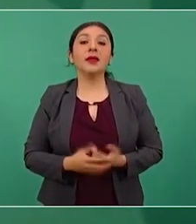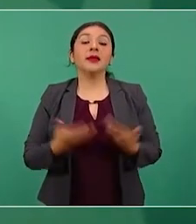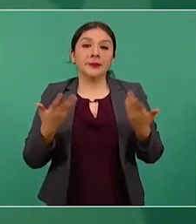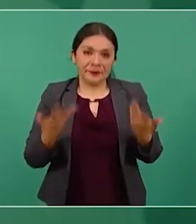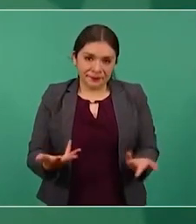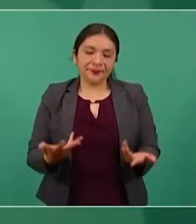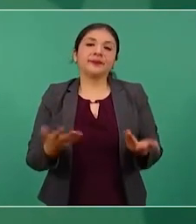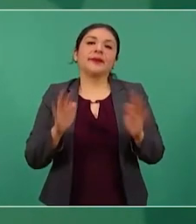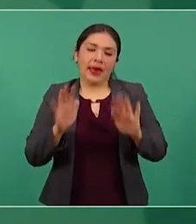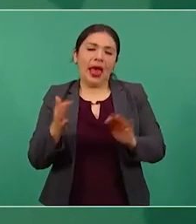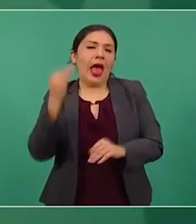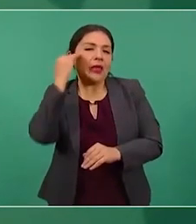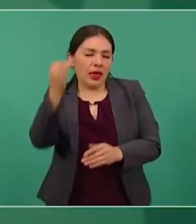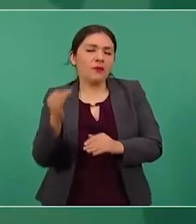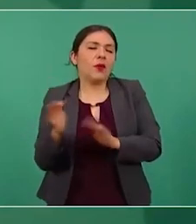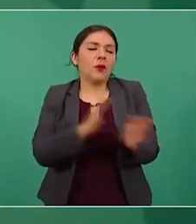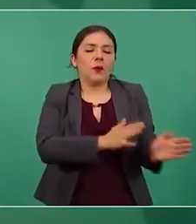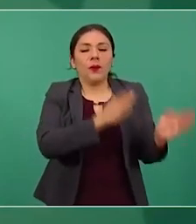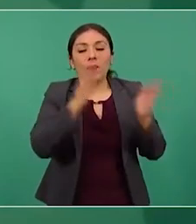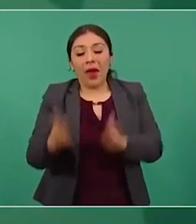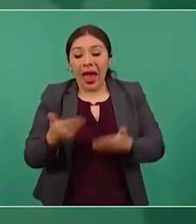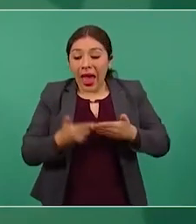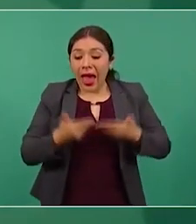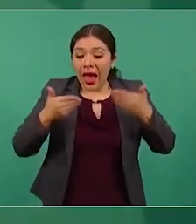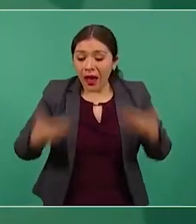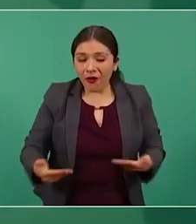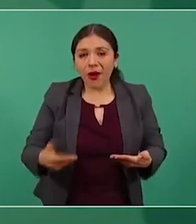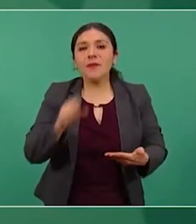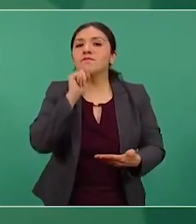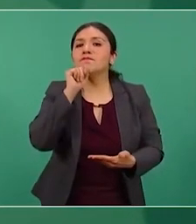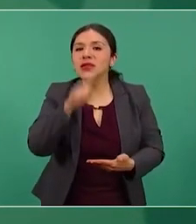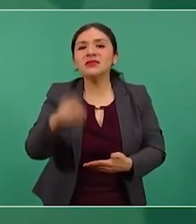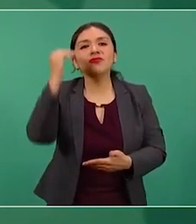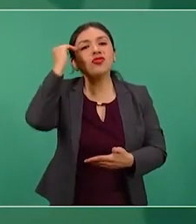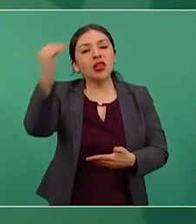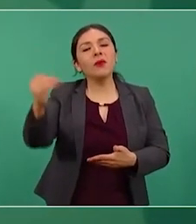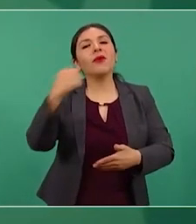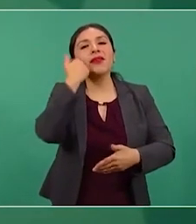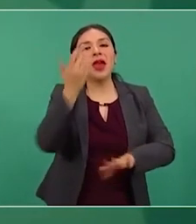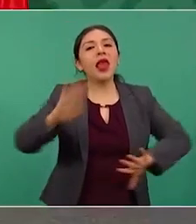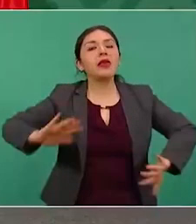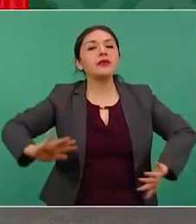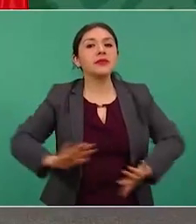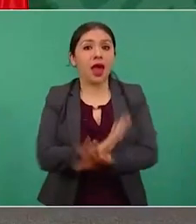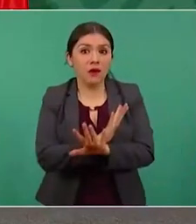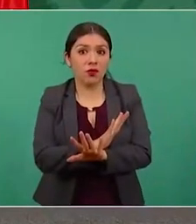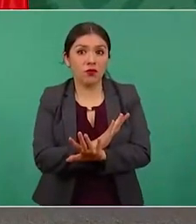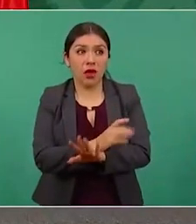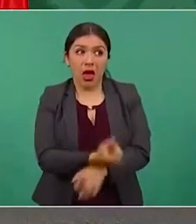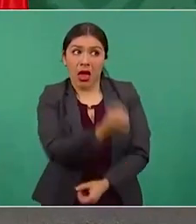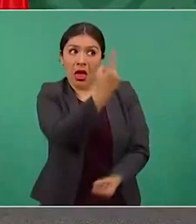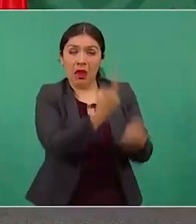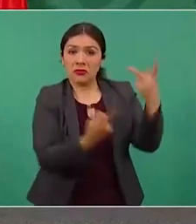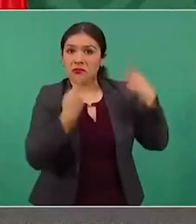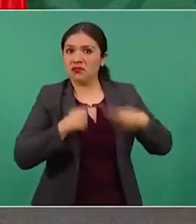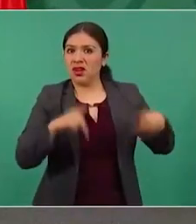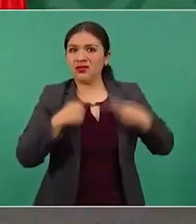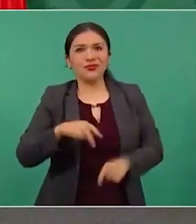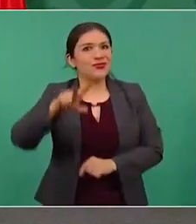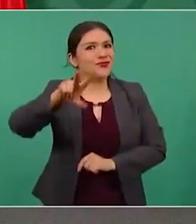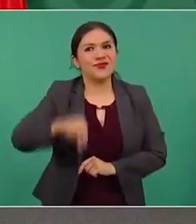ahora estamos en un proceso de transformación. Hay quienes no están de acuerdo,